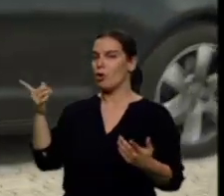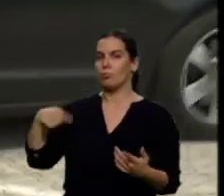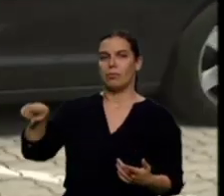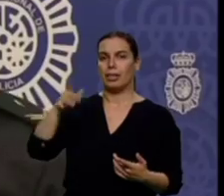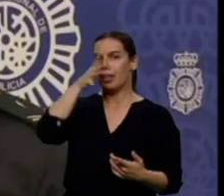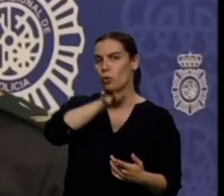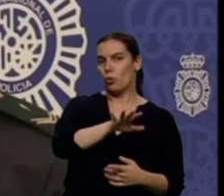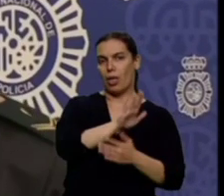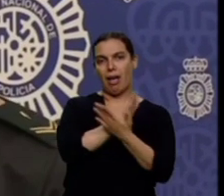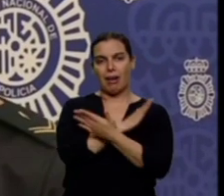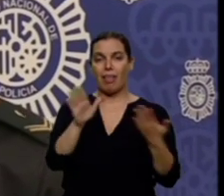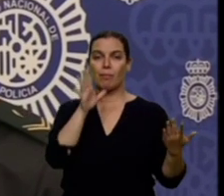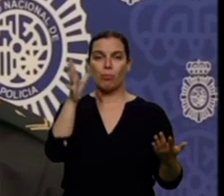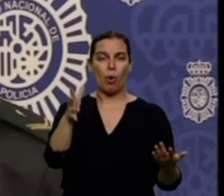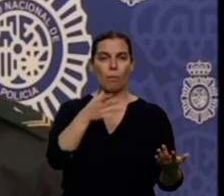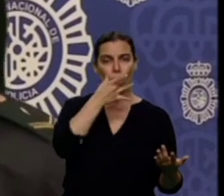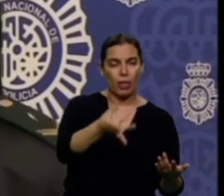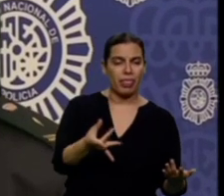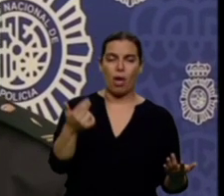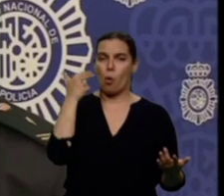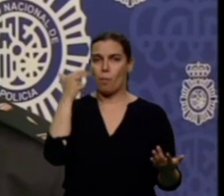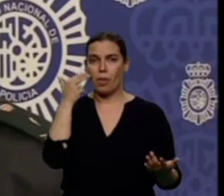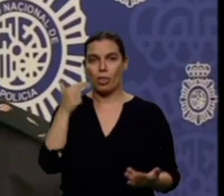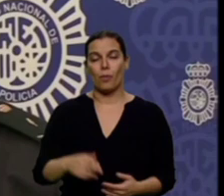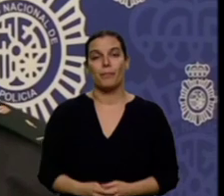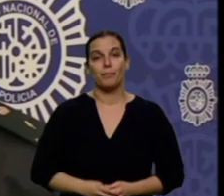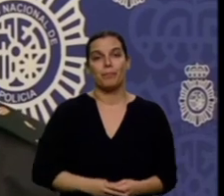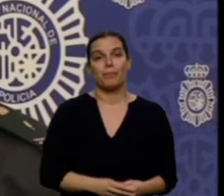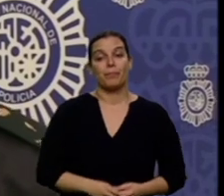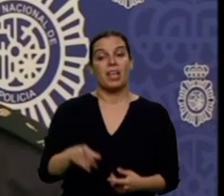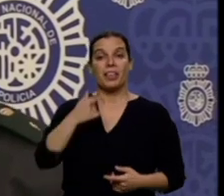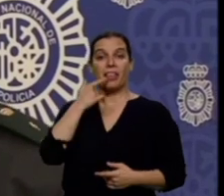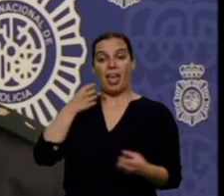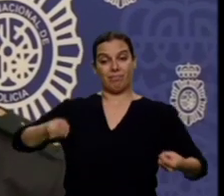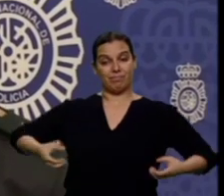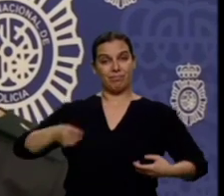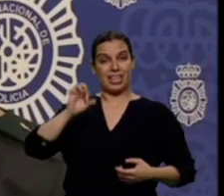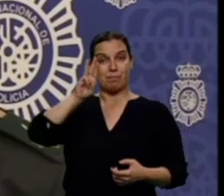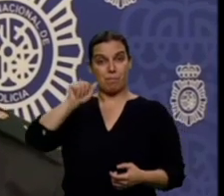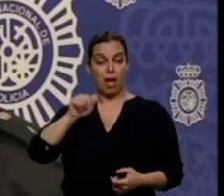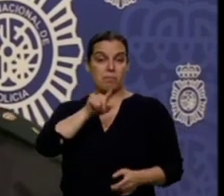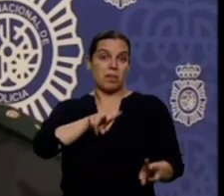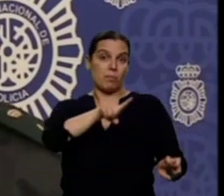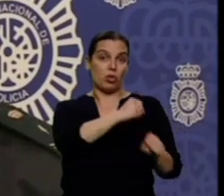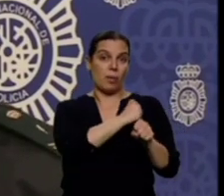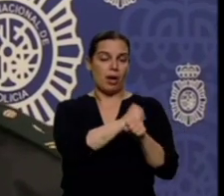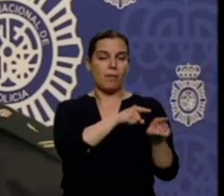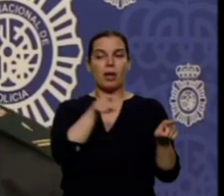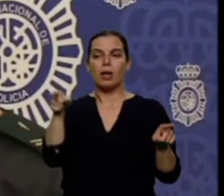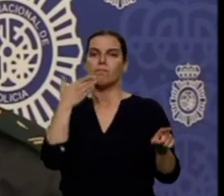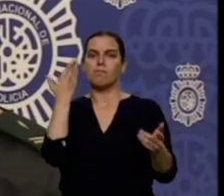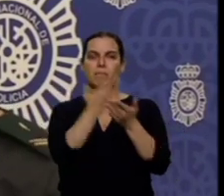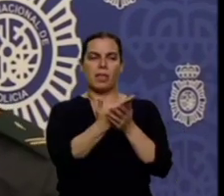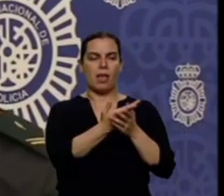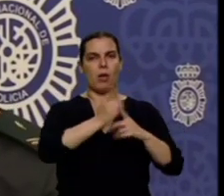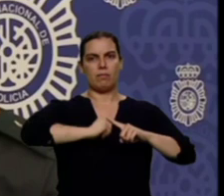o miedo. En este spa en el que supuestamente la víctima debía trabajar, el hombre le solicita ciertos favores sexuales y la